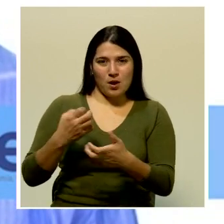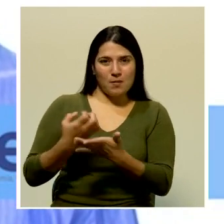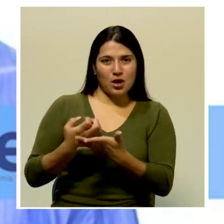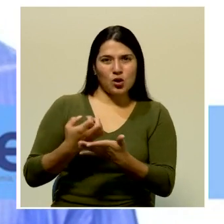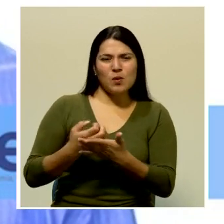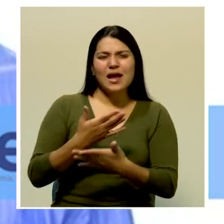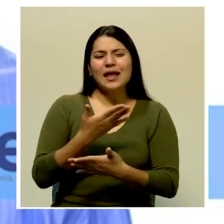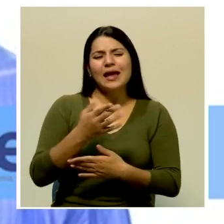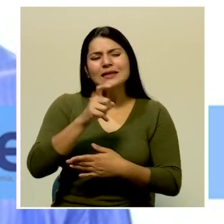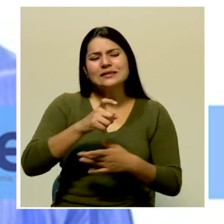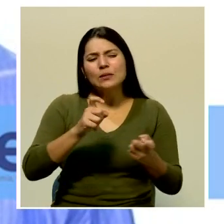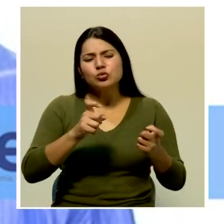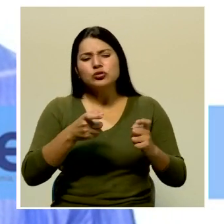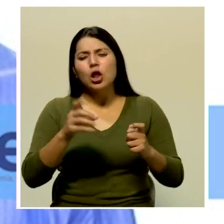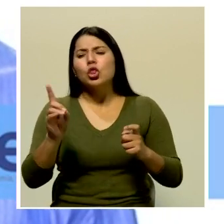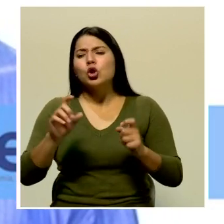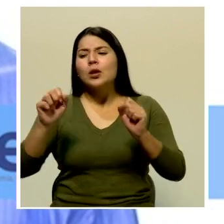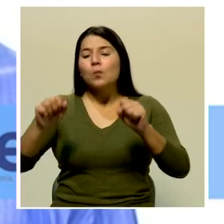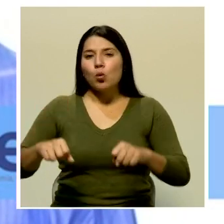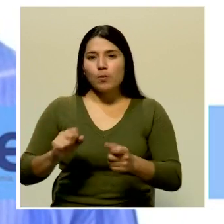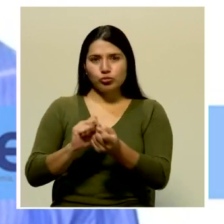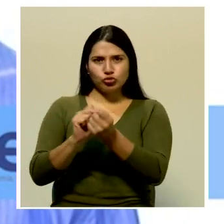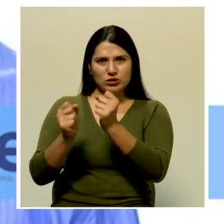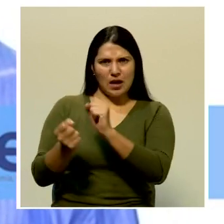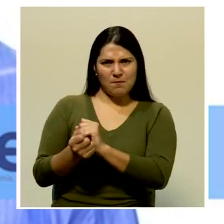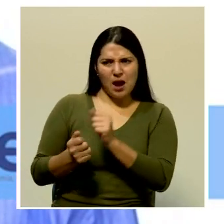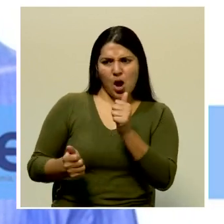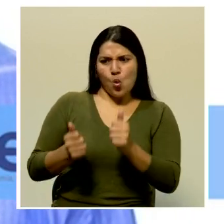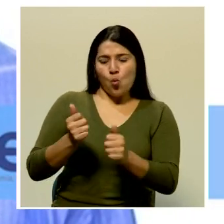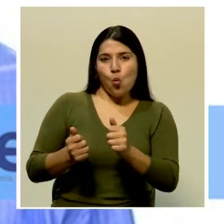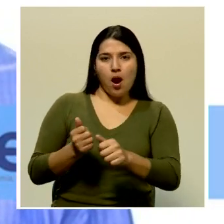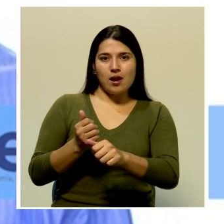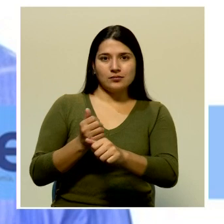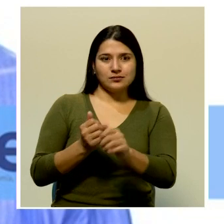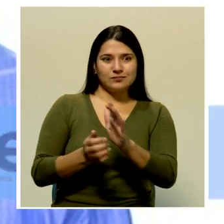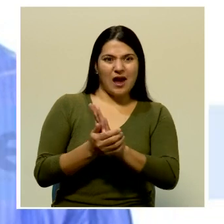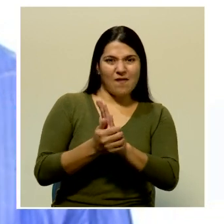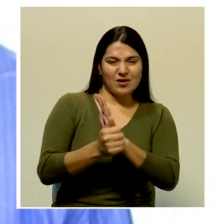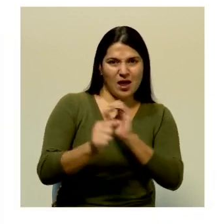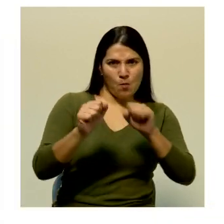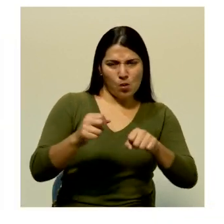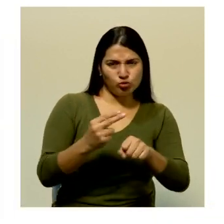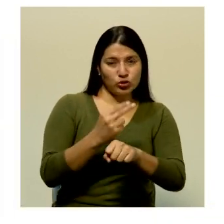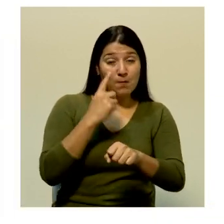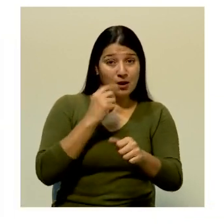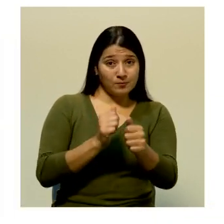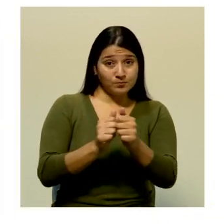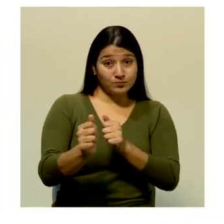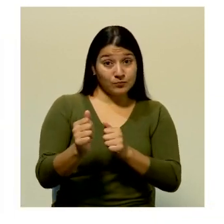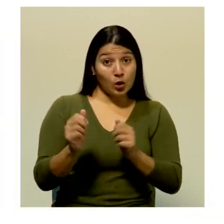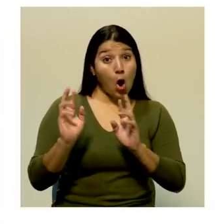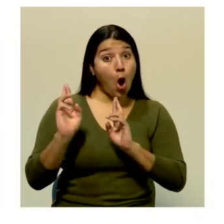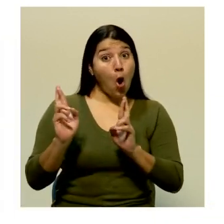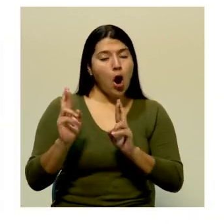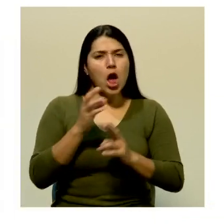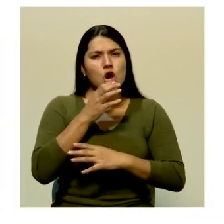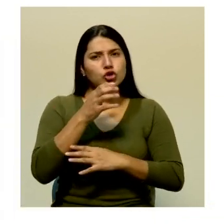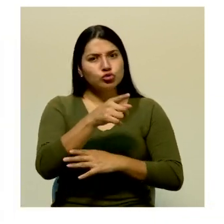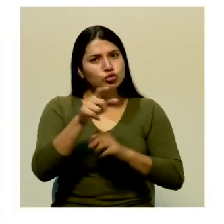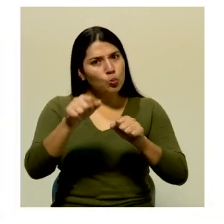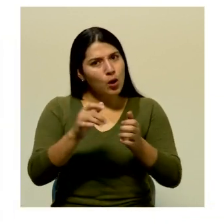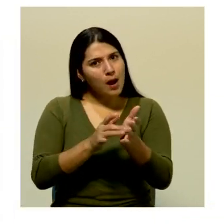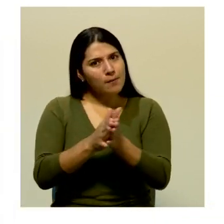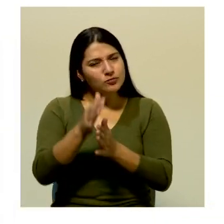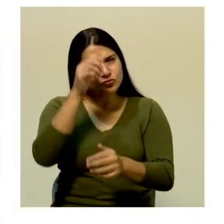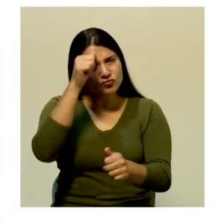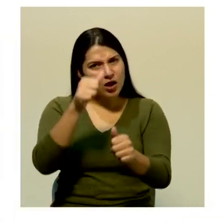adaptarnos? ¿Dónde podemos transformarnos? ¿Qué fortalezas vamos a utilizar para salir adelante? Espero que estos consejos les sean útiles. Recuerde,